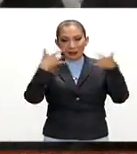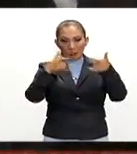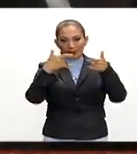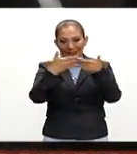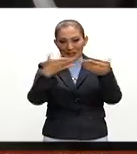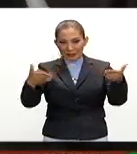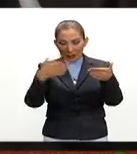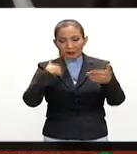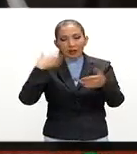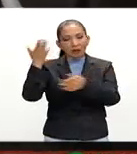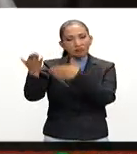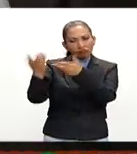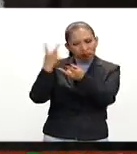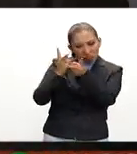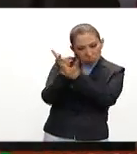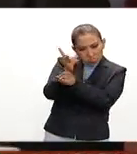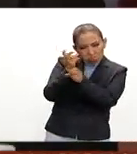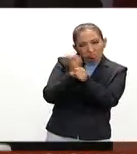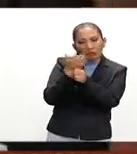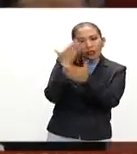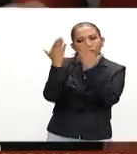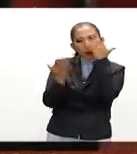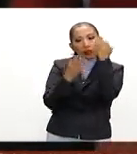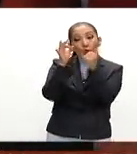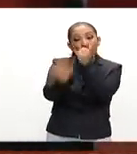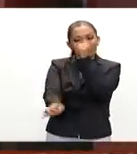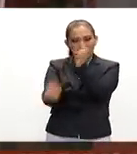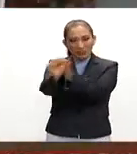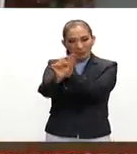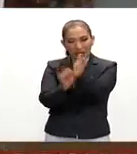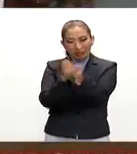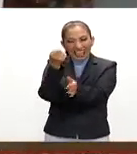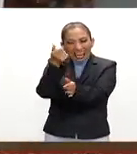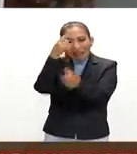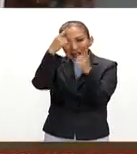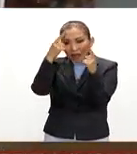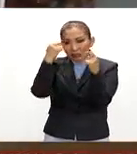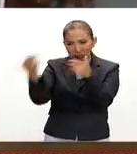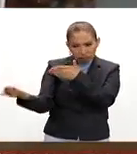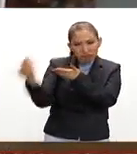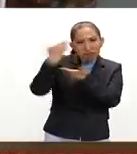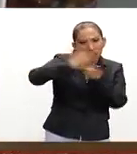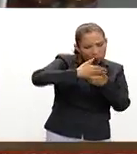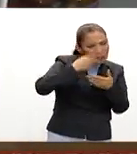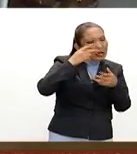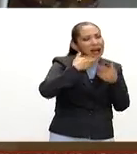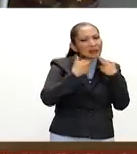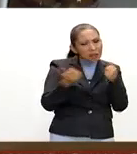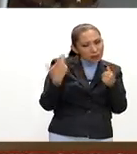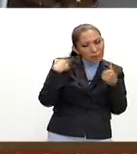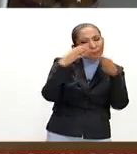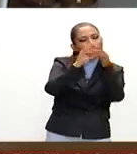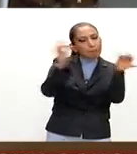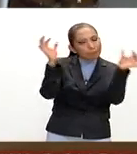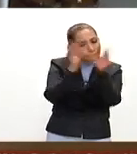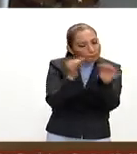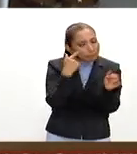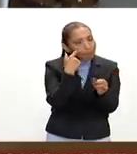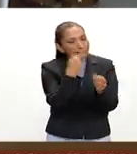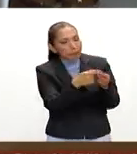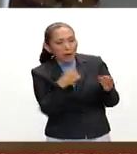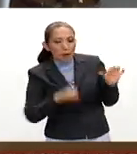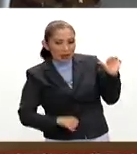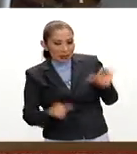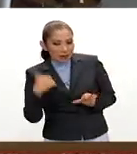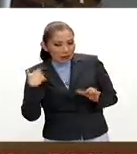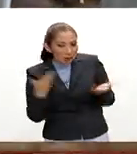estudiantes de prácticamente en este momento de últimos semestres a visitarnos en el SAT los visitamos les damos una plática hacemos una serie también de